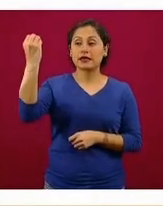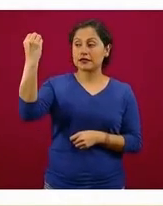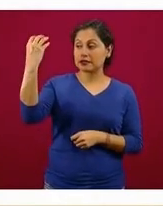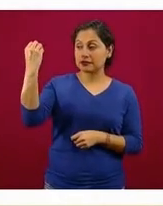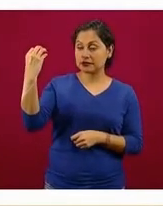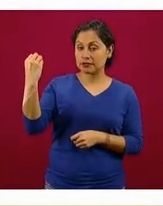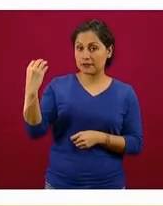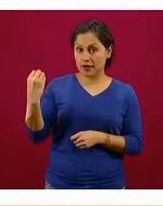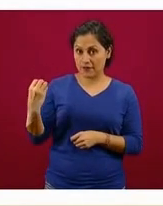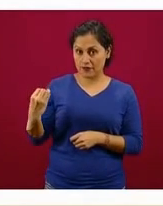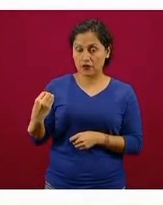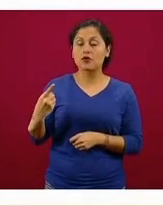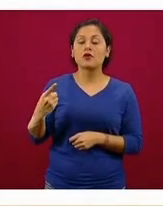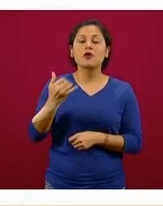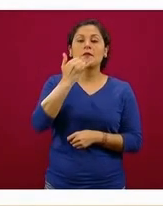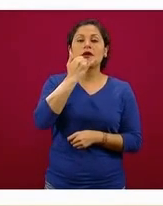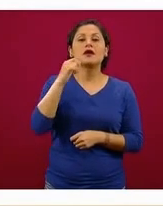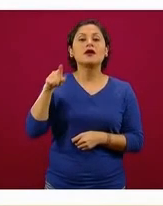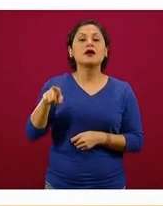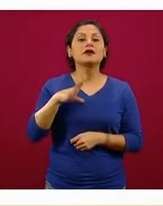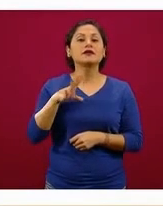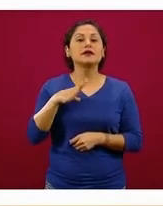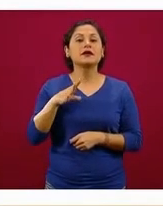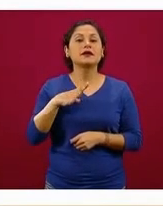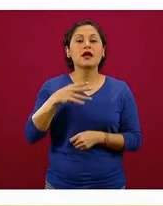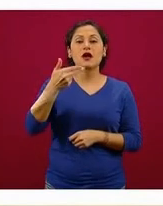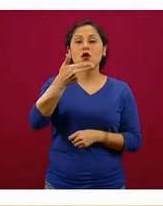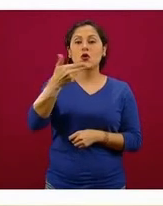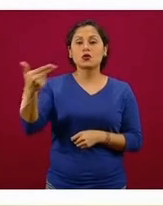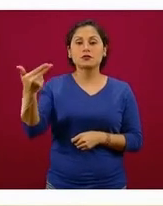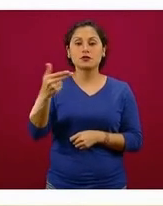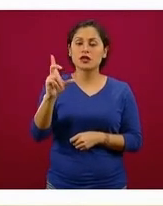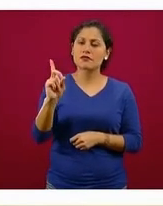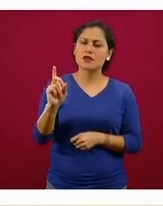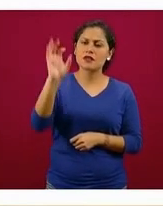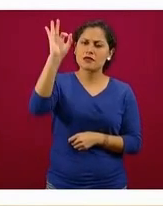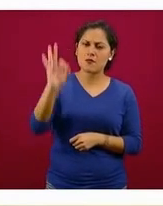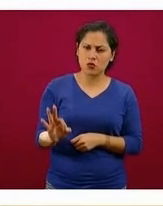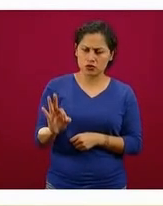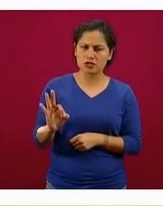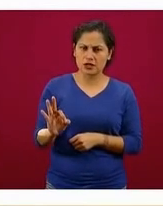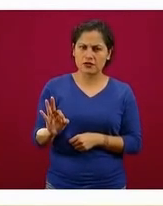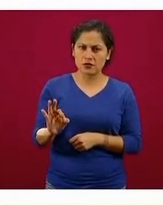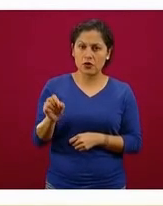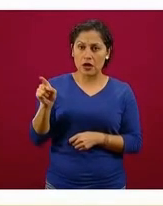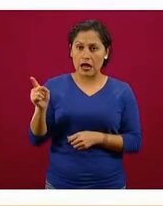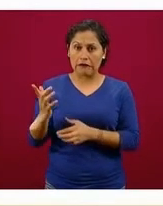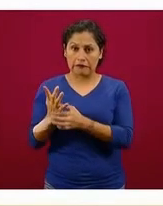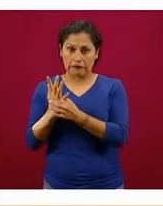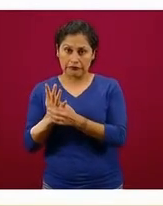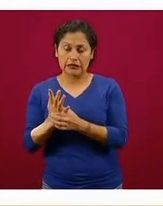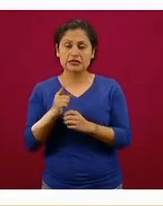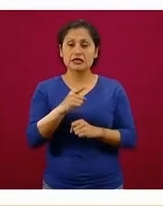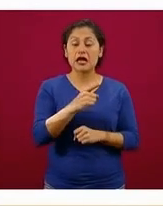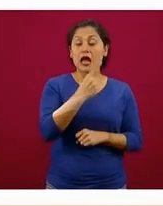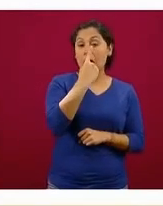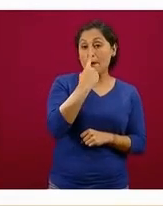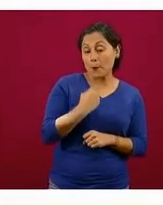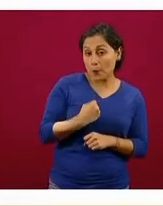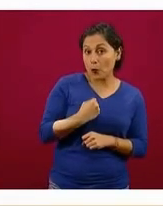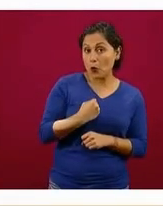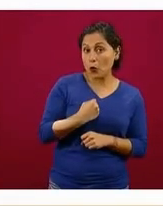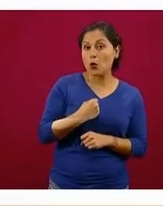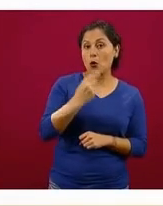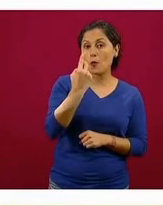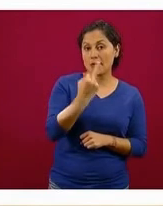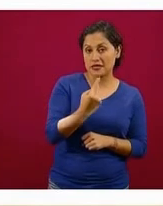perdón, la ocupación hospitalaria en 30 por ciento, es decir, un punto más cercano a este que a este, a pesar de que en